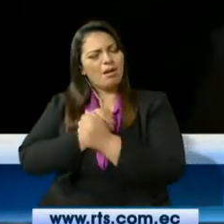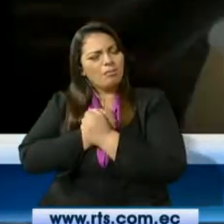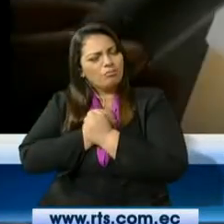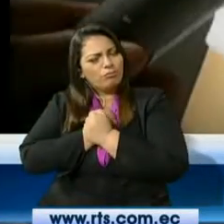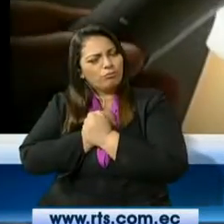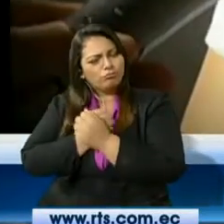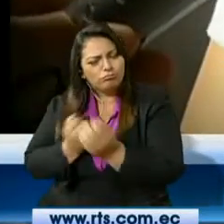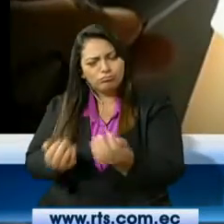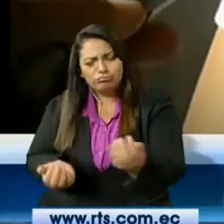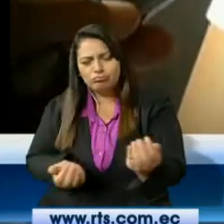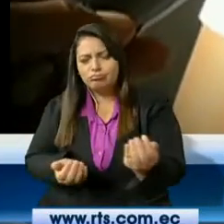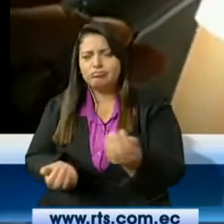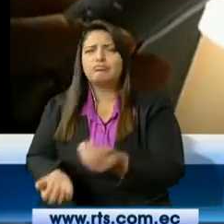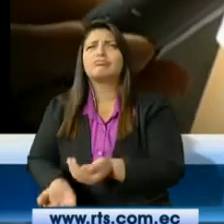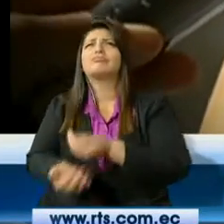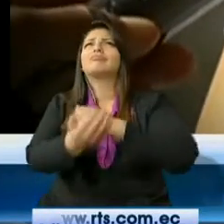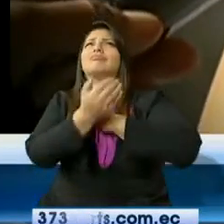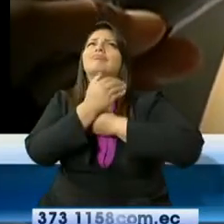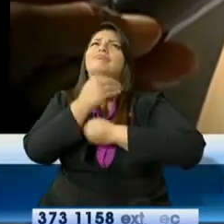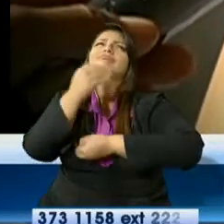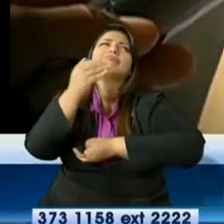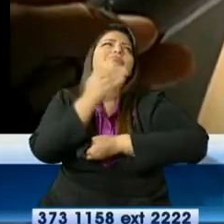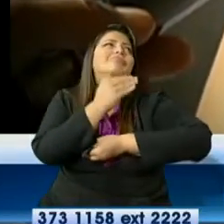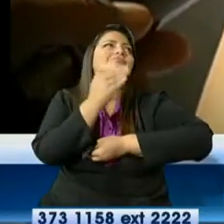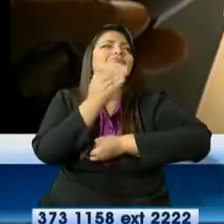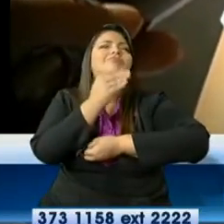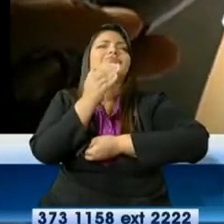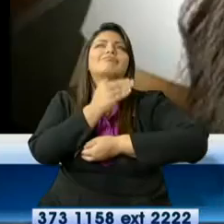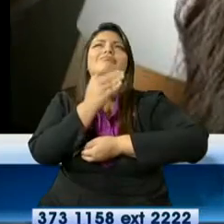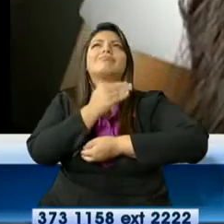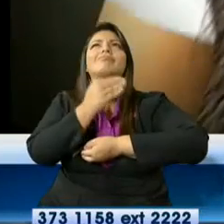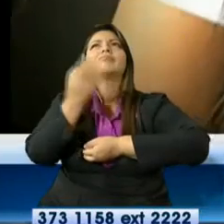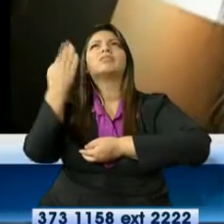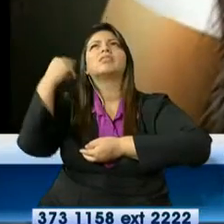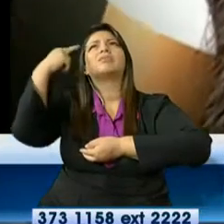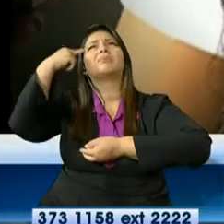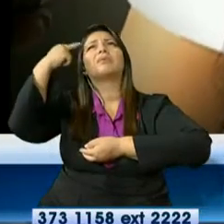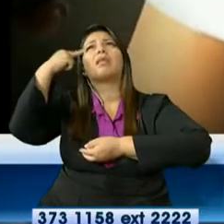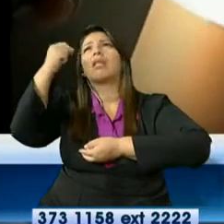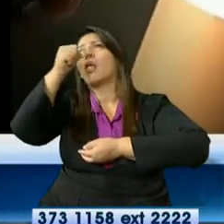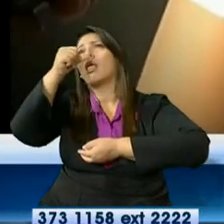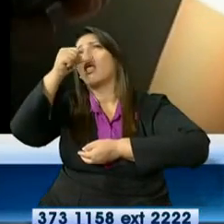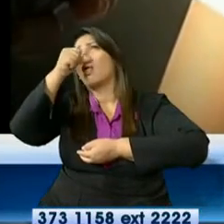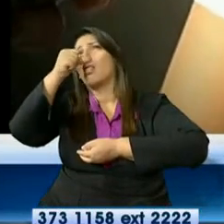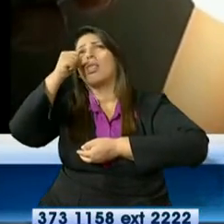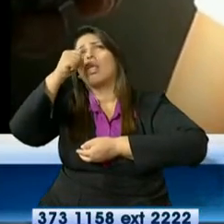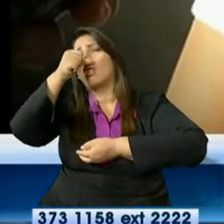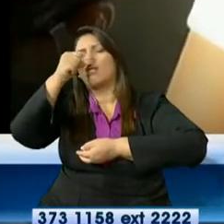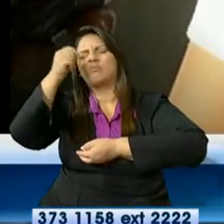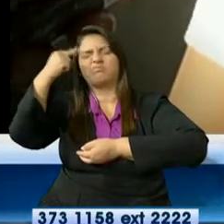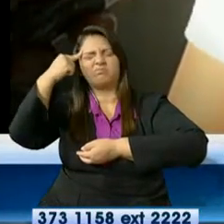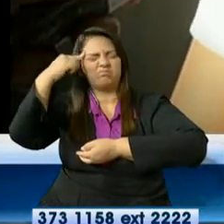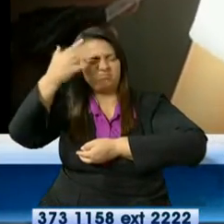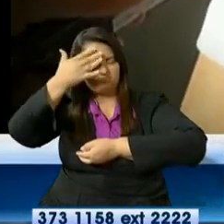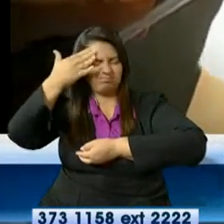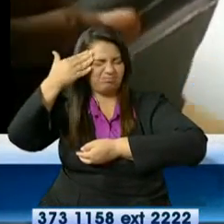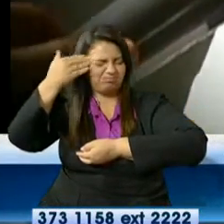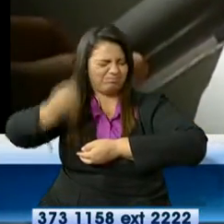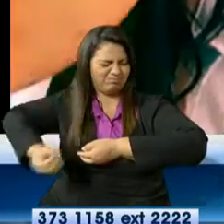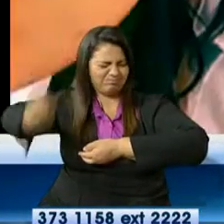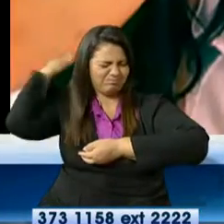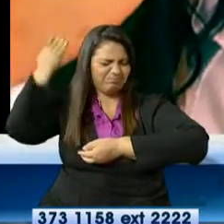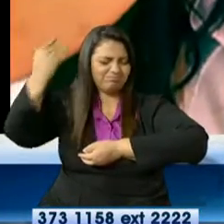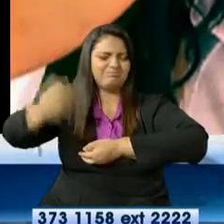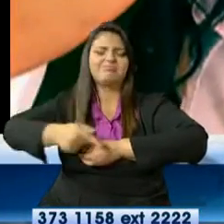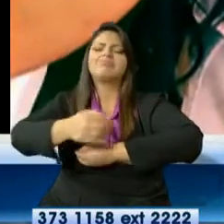Cambié de mentalidad, sea, ya no es la misma mi pensar. Yo ya decidí ya no volver a